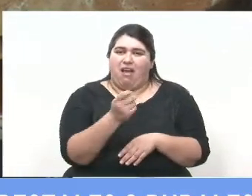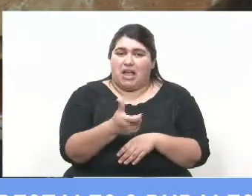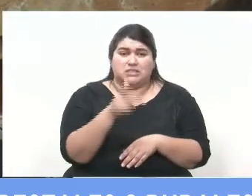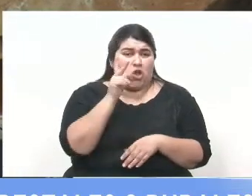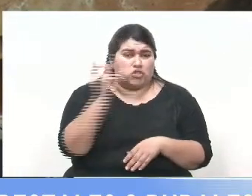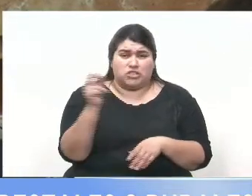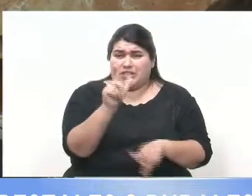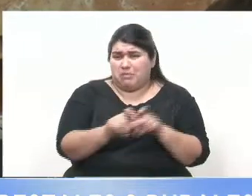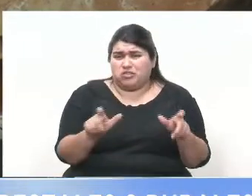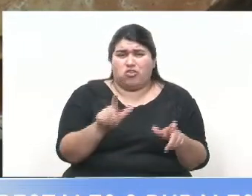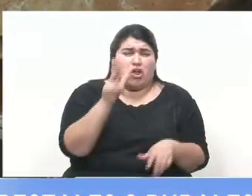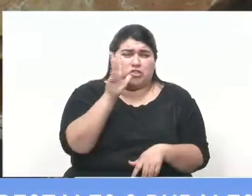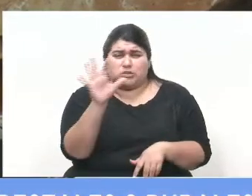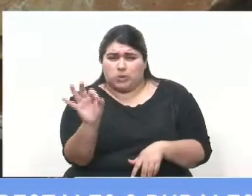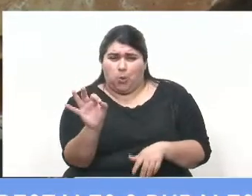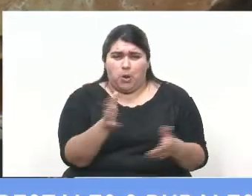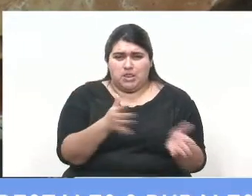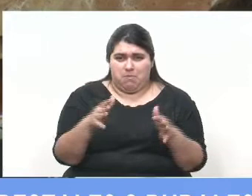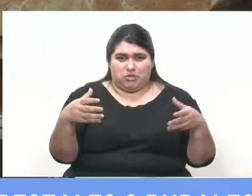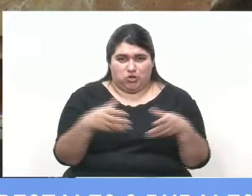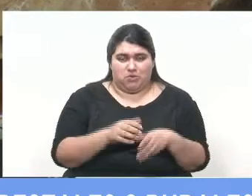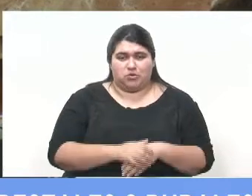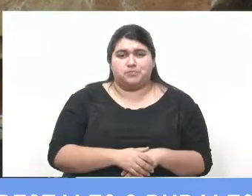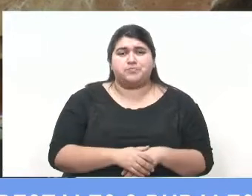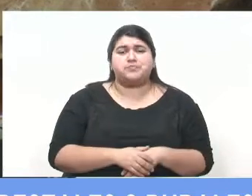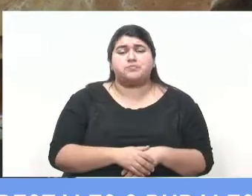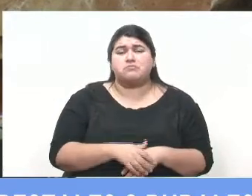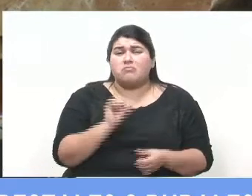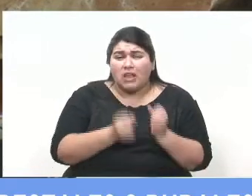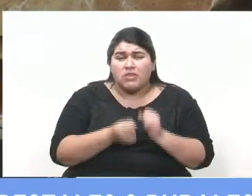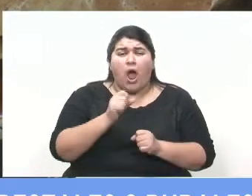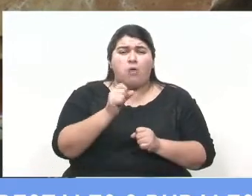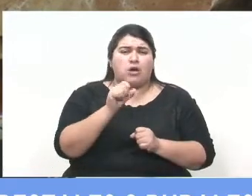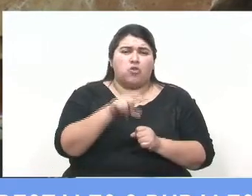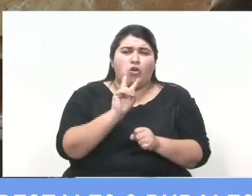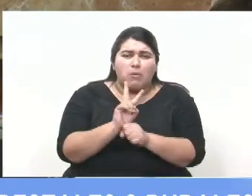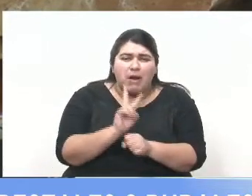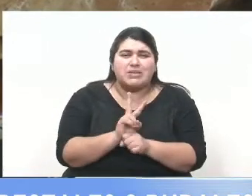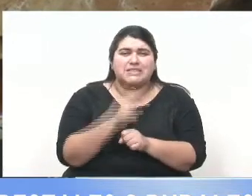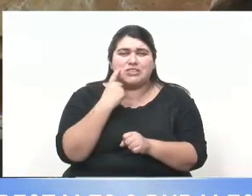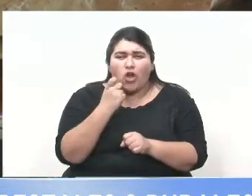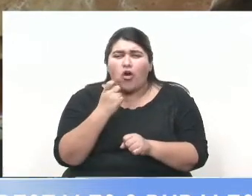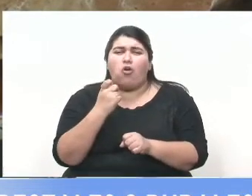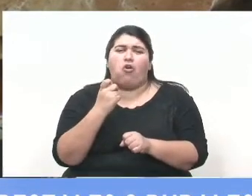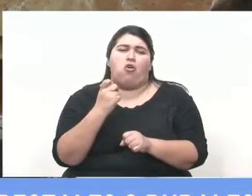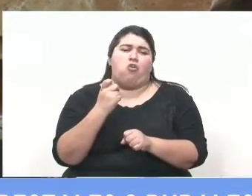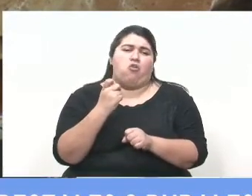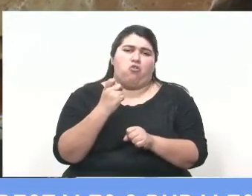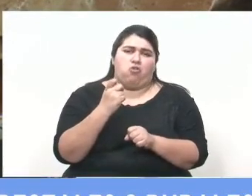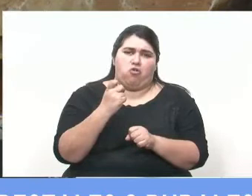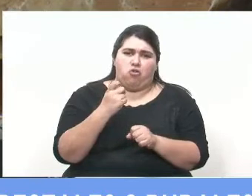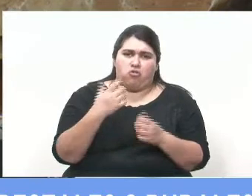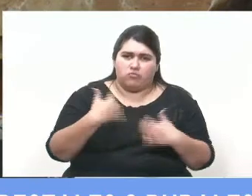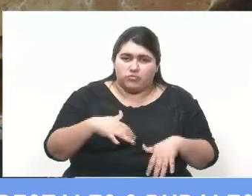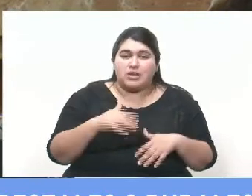850. Las tareas de prevención, presupresión y de